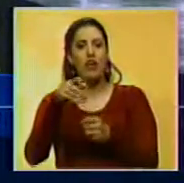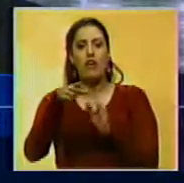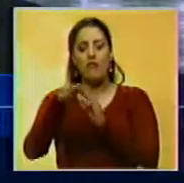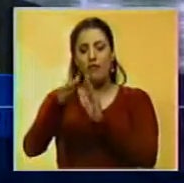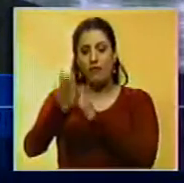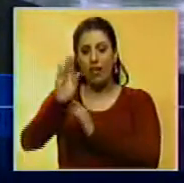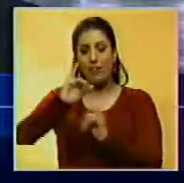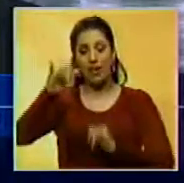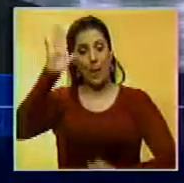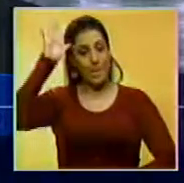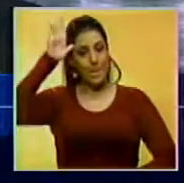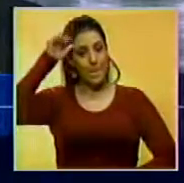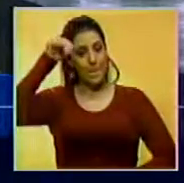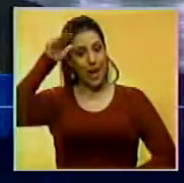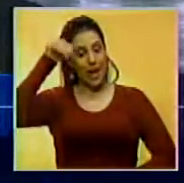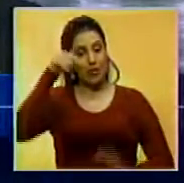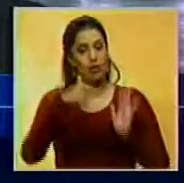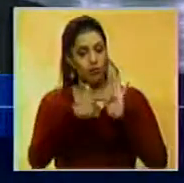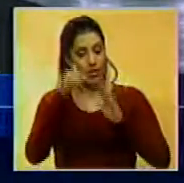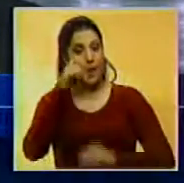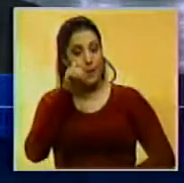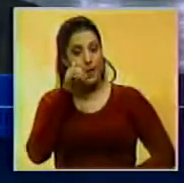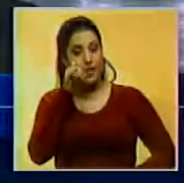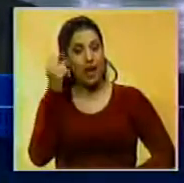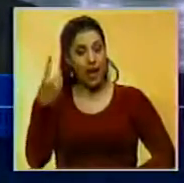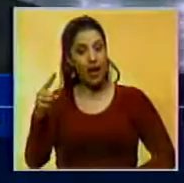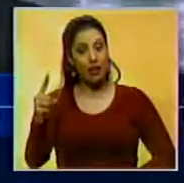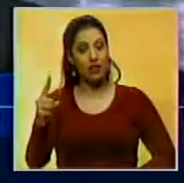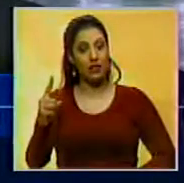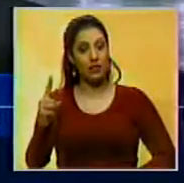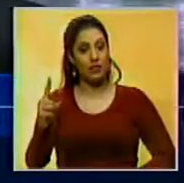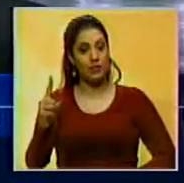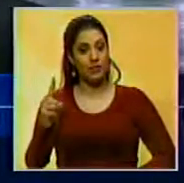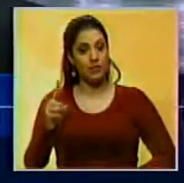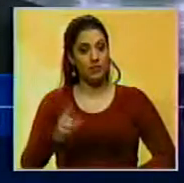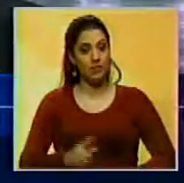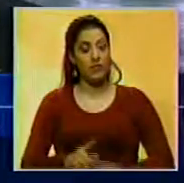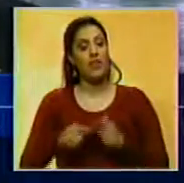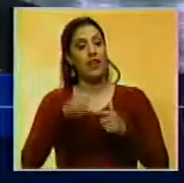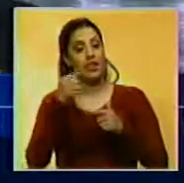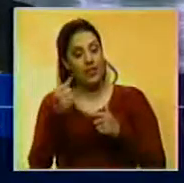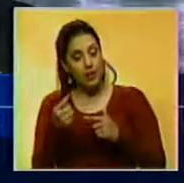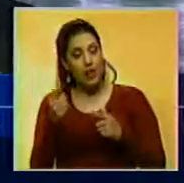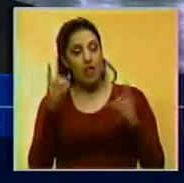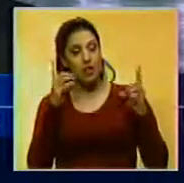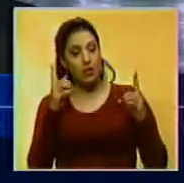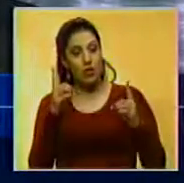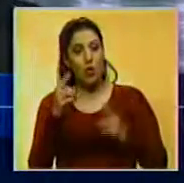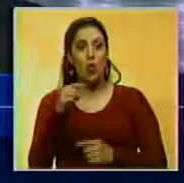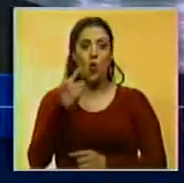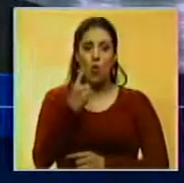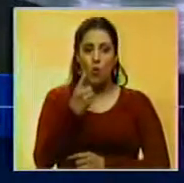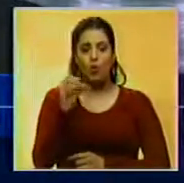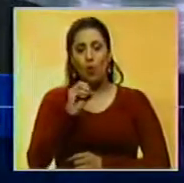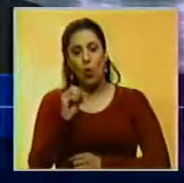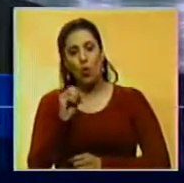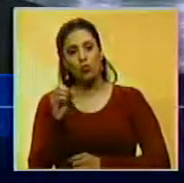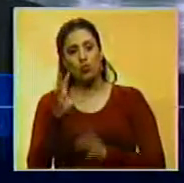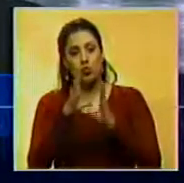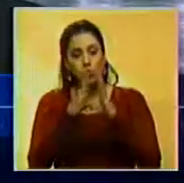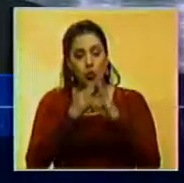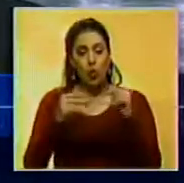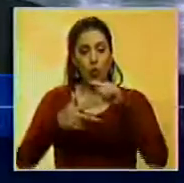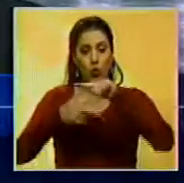los baños como muestran los videos de vigilancia. Y deliberadamente uno o todos de ellos